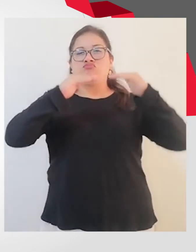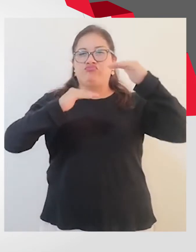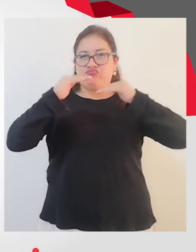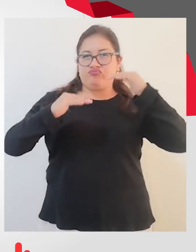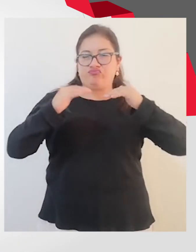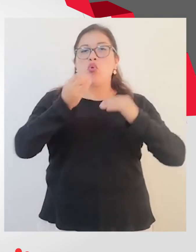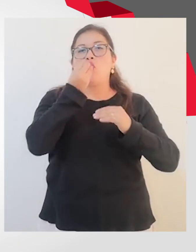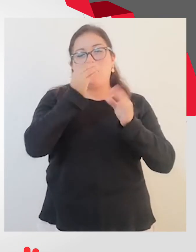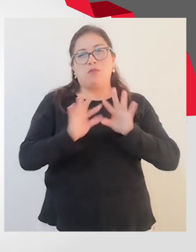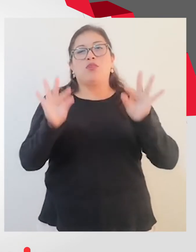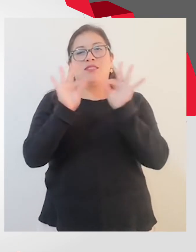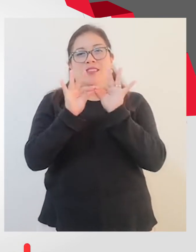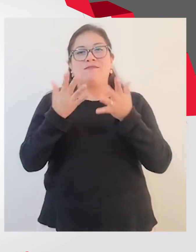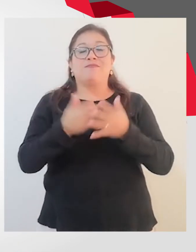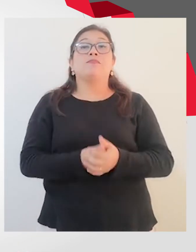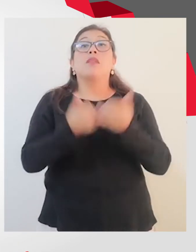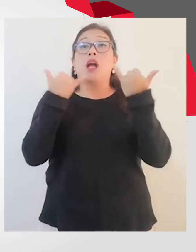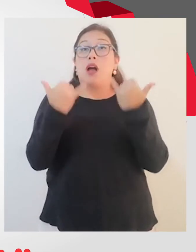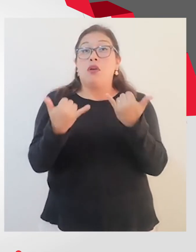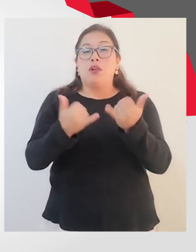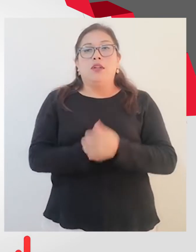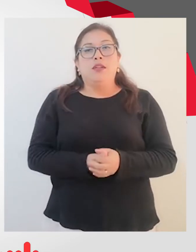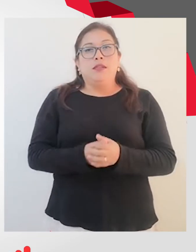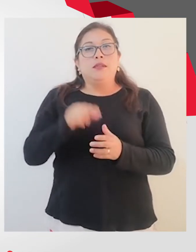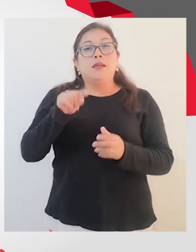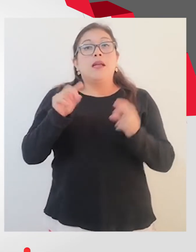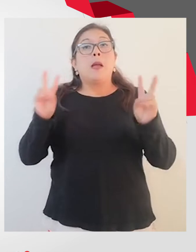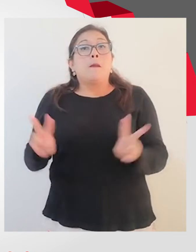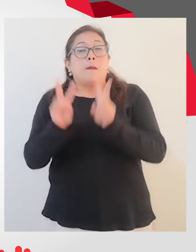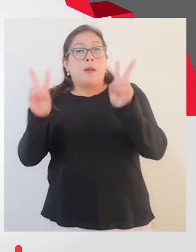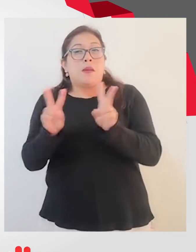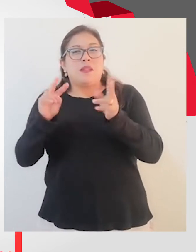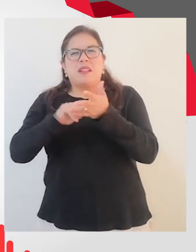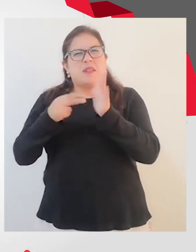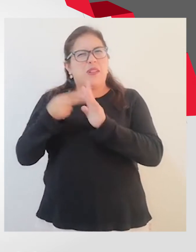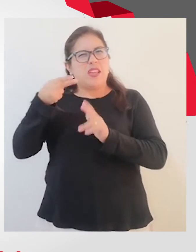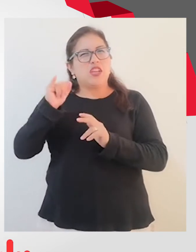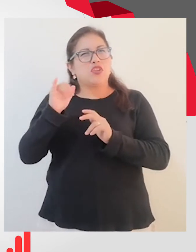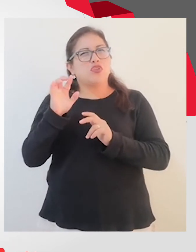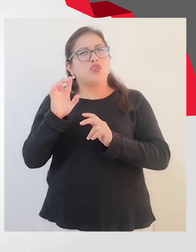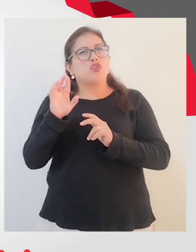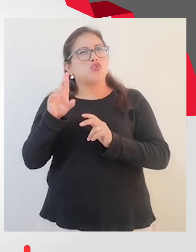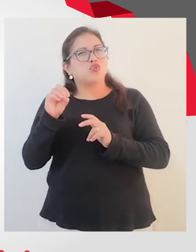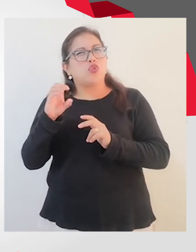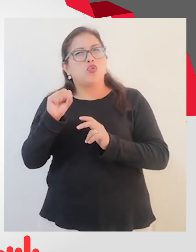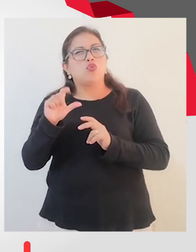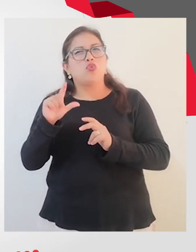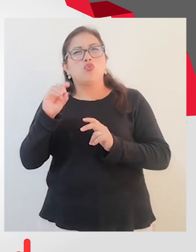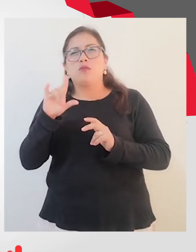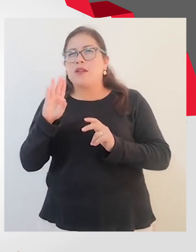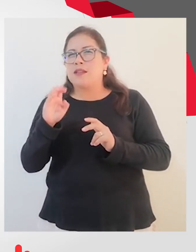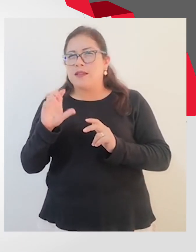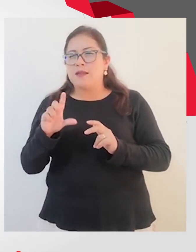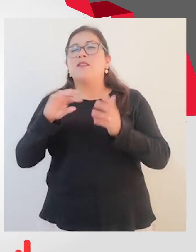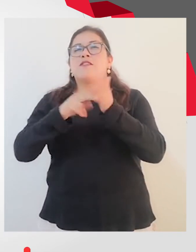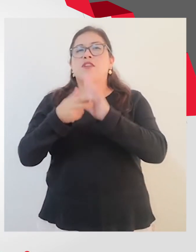importante que forme parte de nuestra alimentación. Ahora, como una vitamina hidrosoluble, que quiere decir que es soluble en el agua,